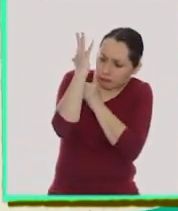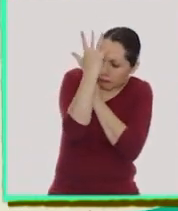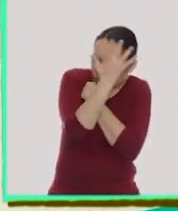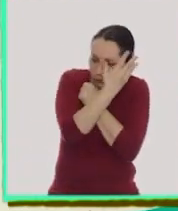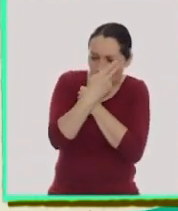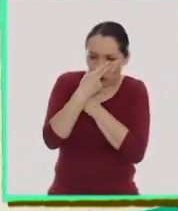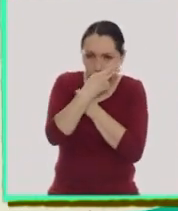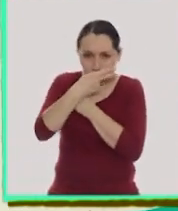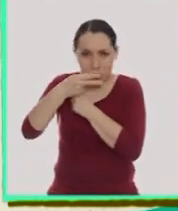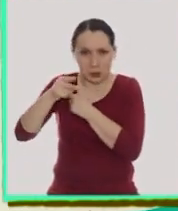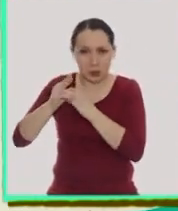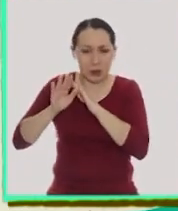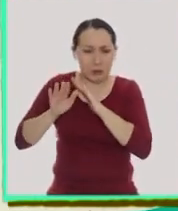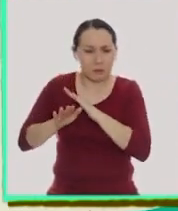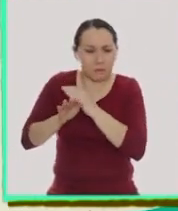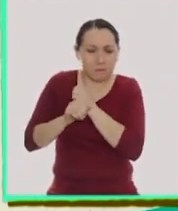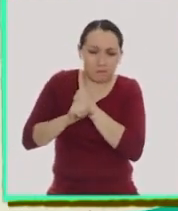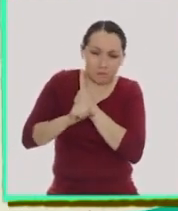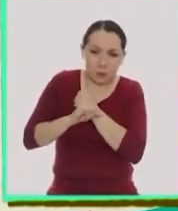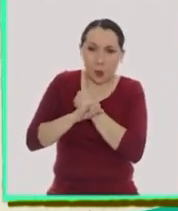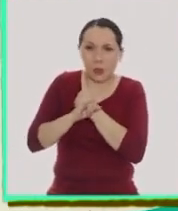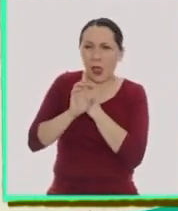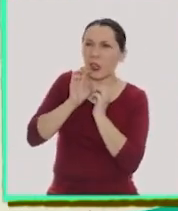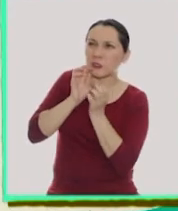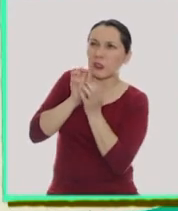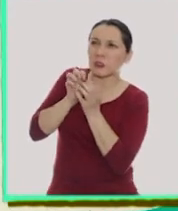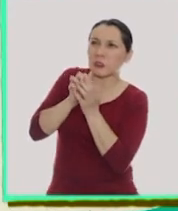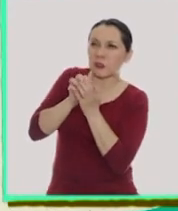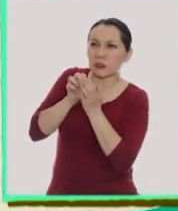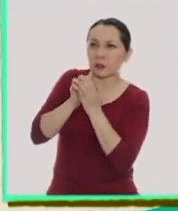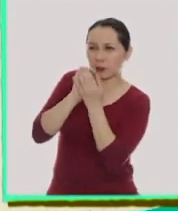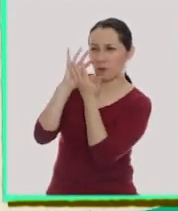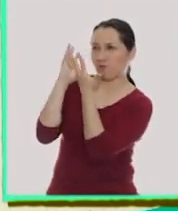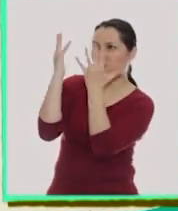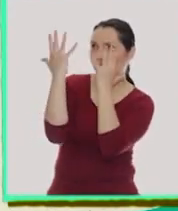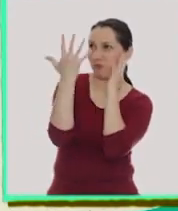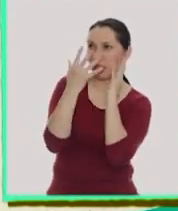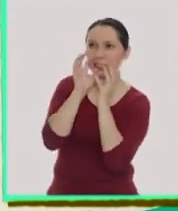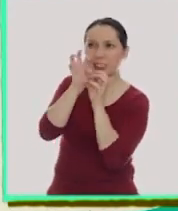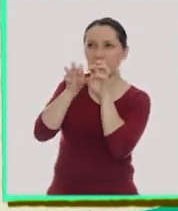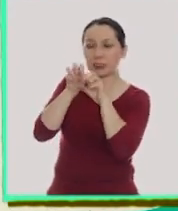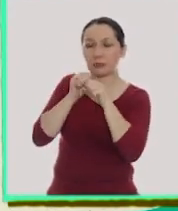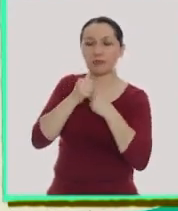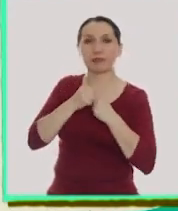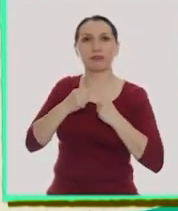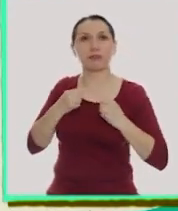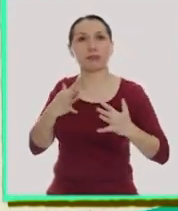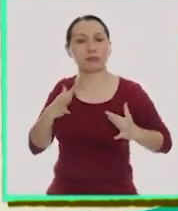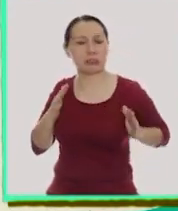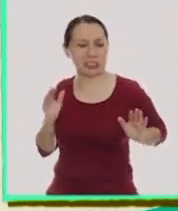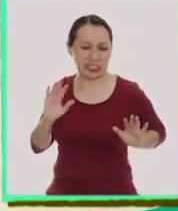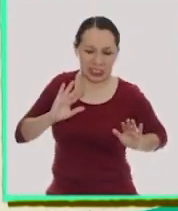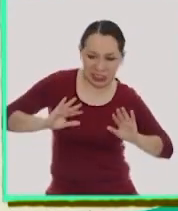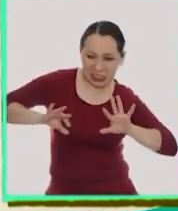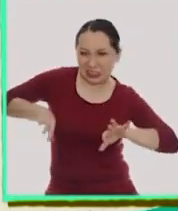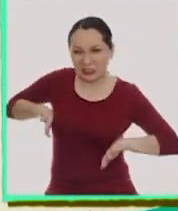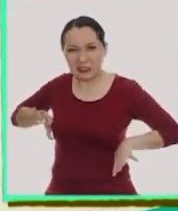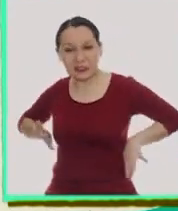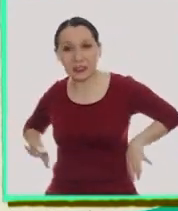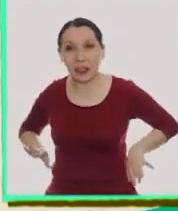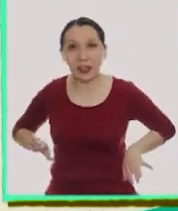durante dos semanas. Luego mordisqueó un hoyo en el capullo y se salió a